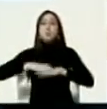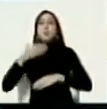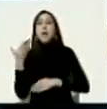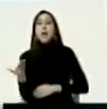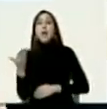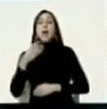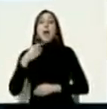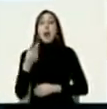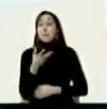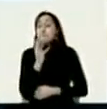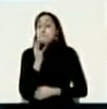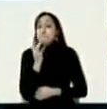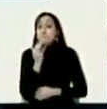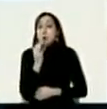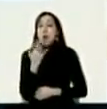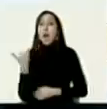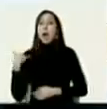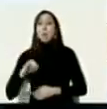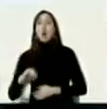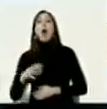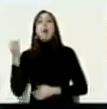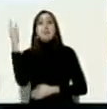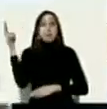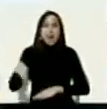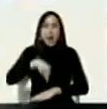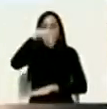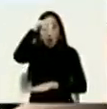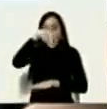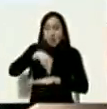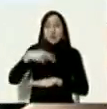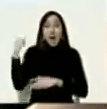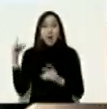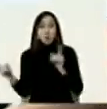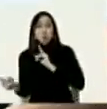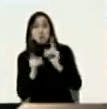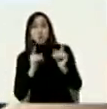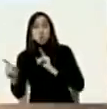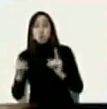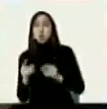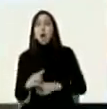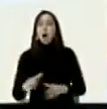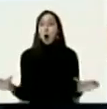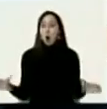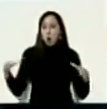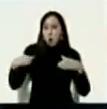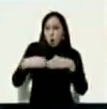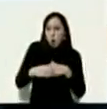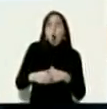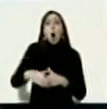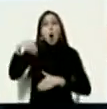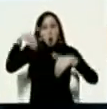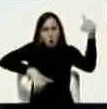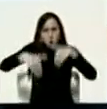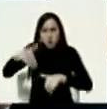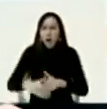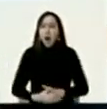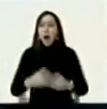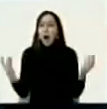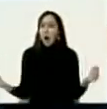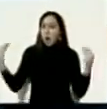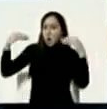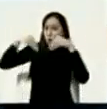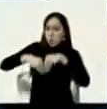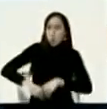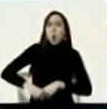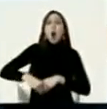por ejemplo la asamblea nacional producto del diálogo escogió un consejo nacional electoral que está organizando de una manera muy exitosa las